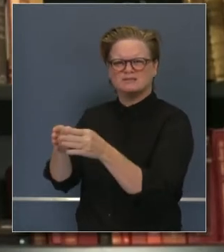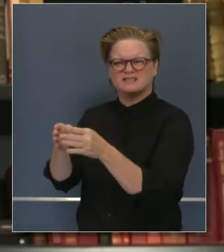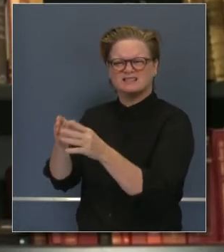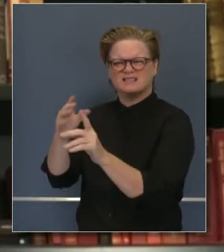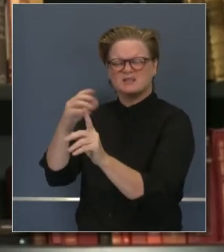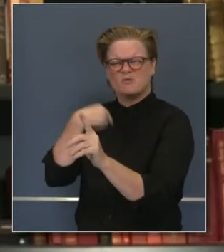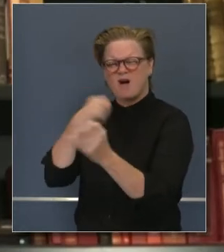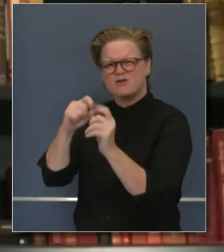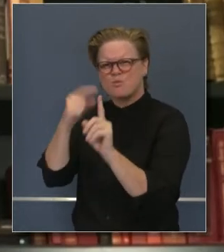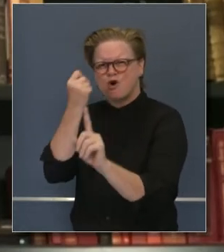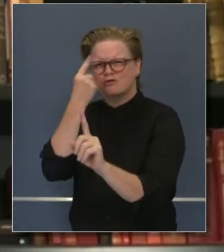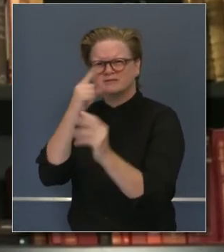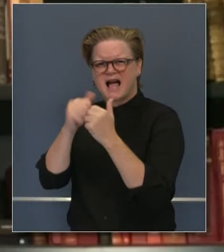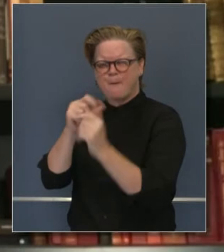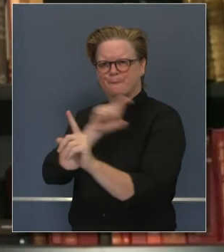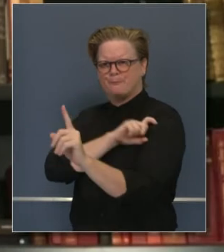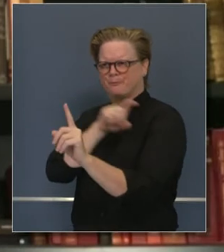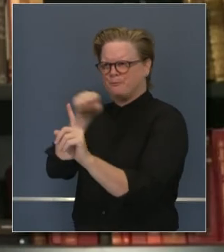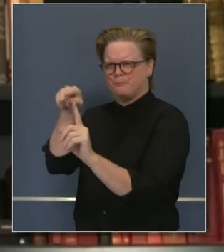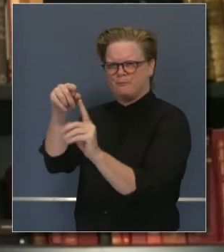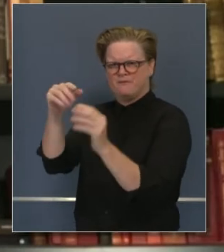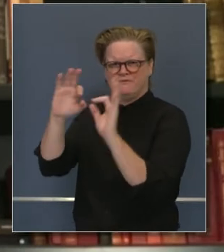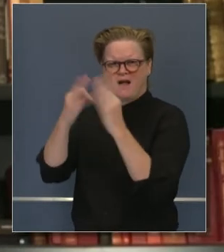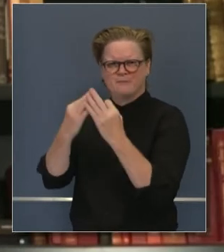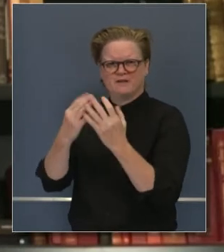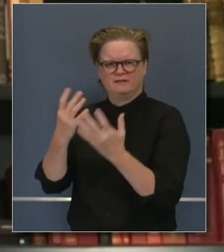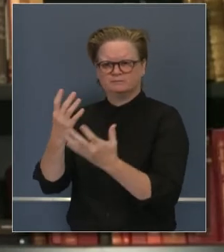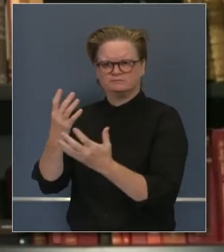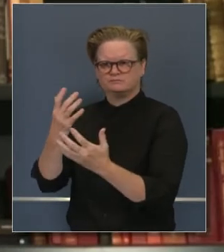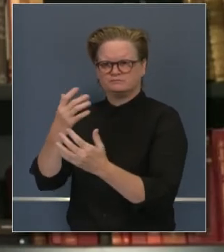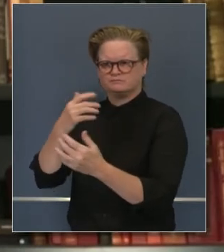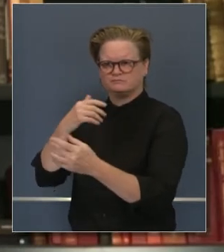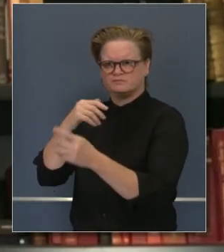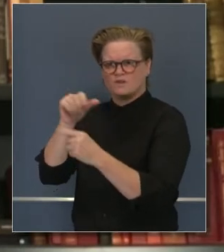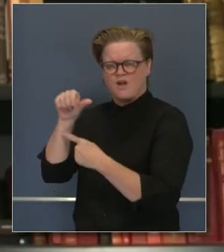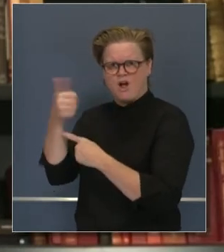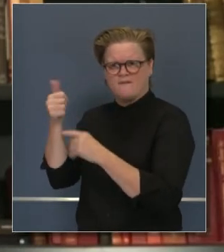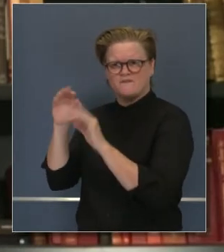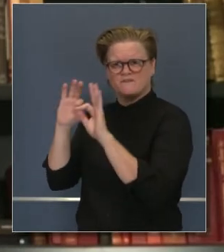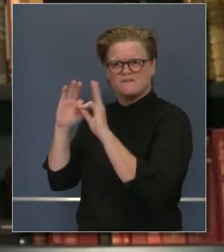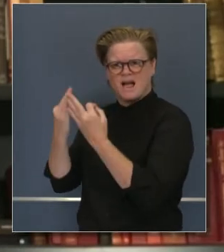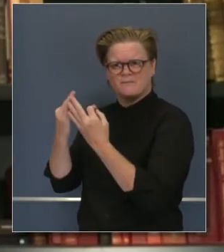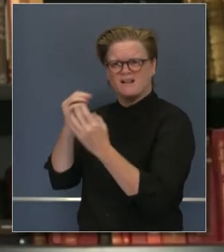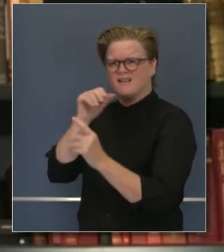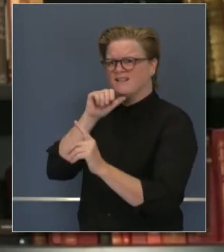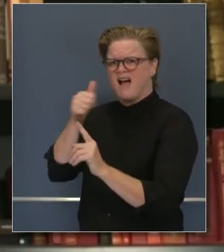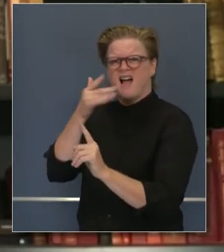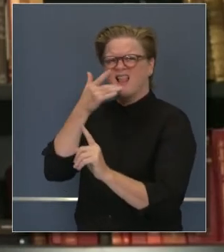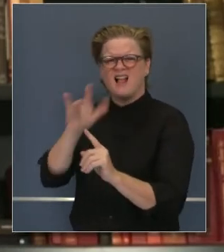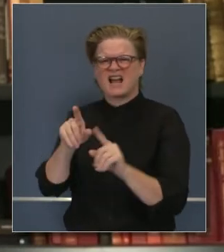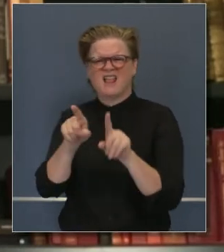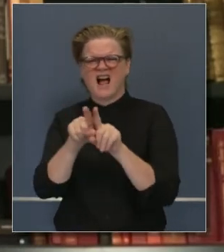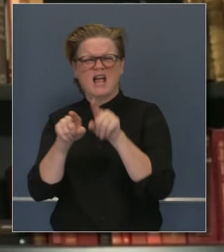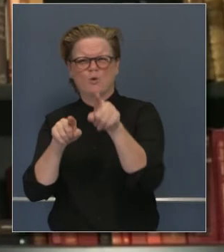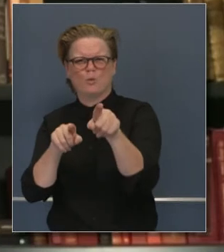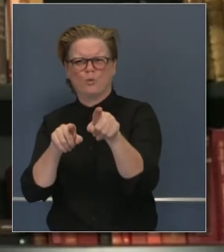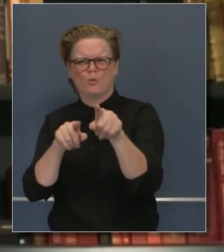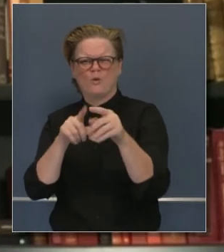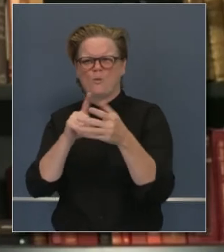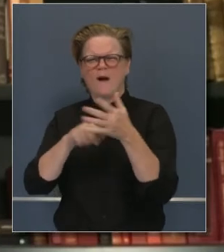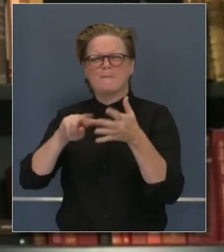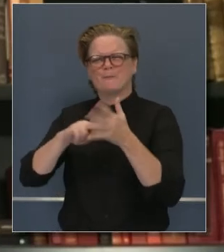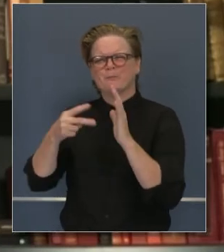tratando de entender el universo donde opera su familia. Usted me dice que otras familias no son tan afortunadas.